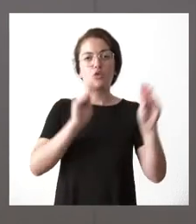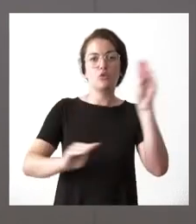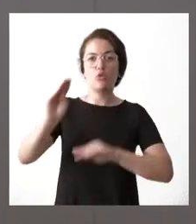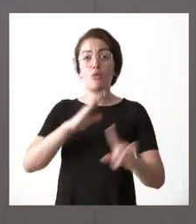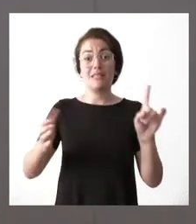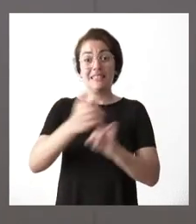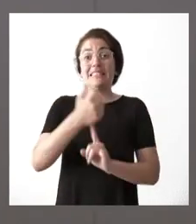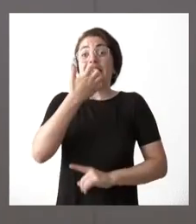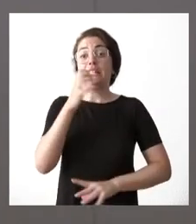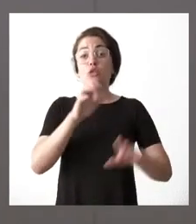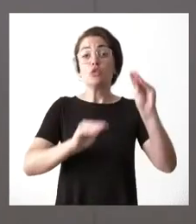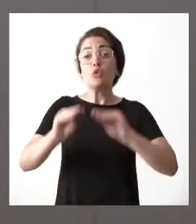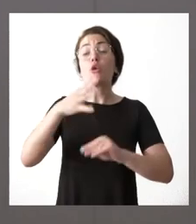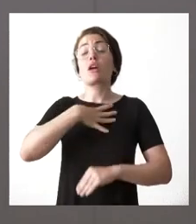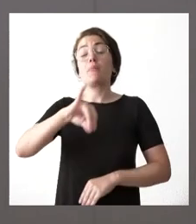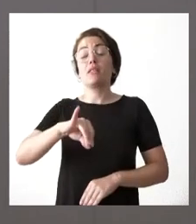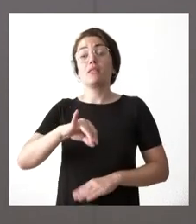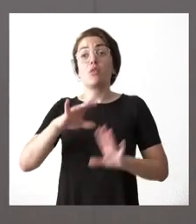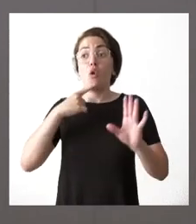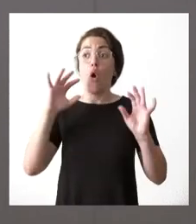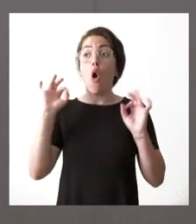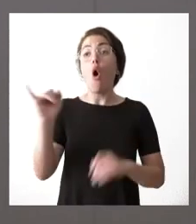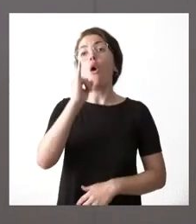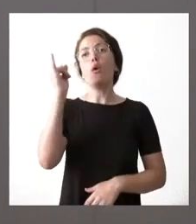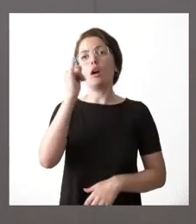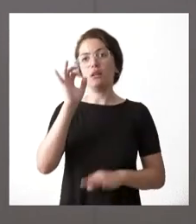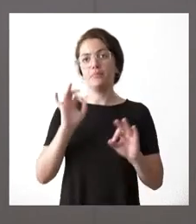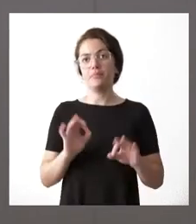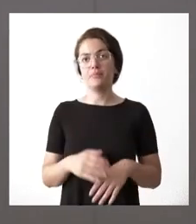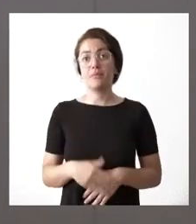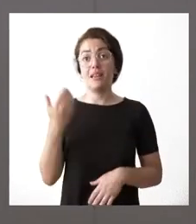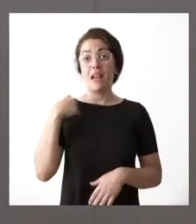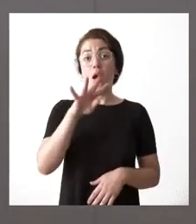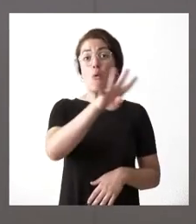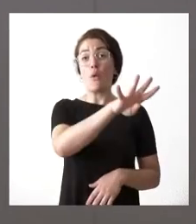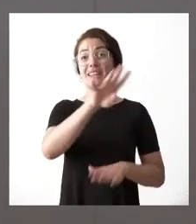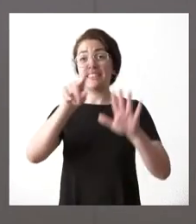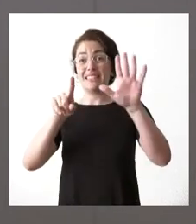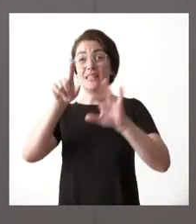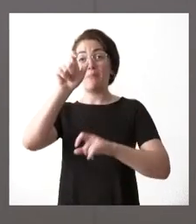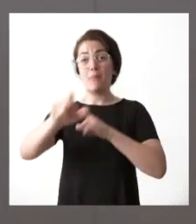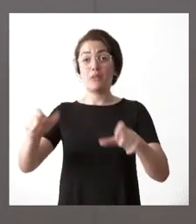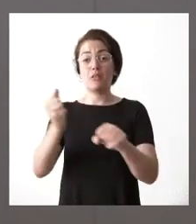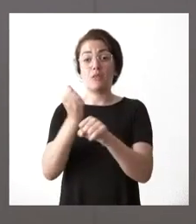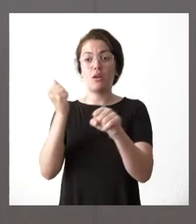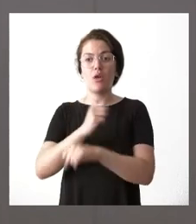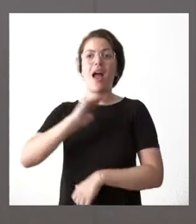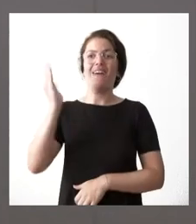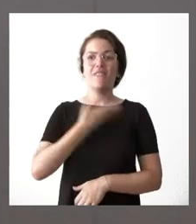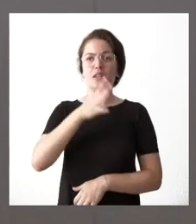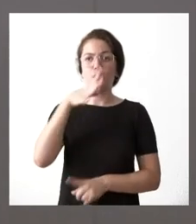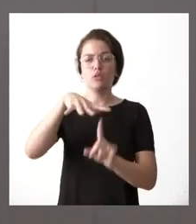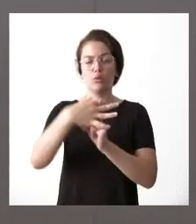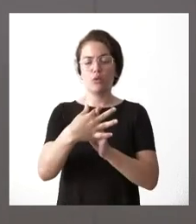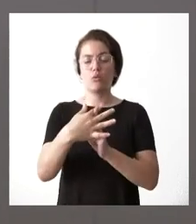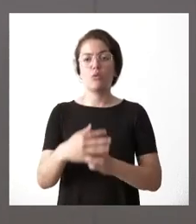solución es posible y ojalá que lo sea hay 46 trabajadores afectados en esta situación y vamos a